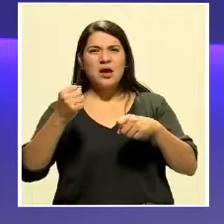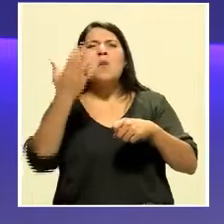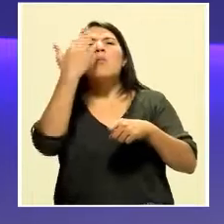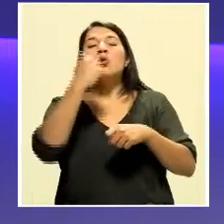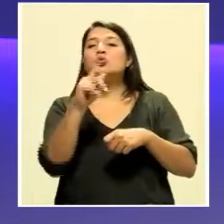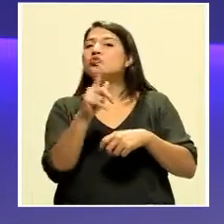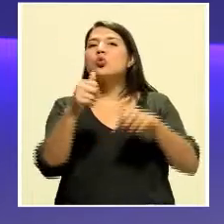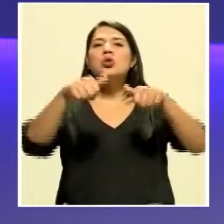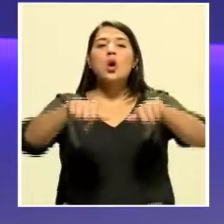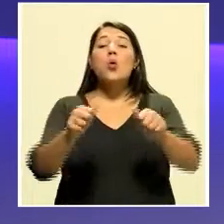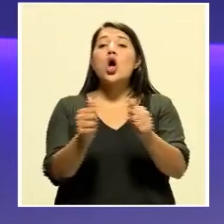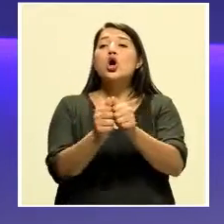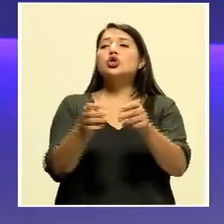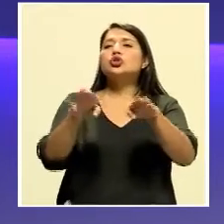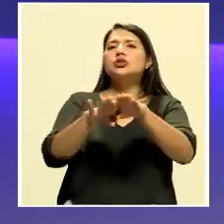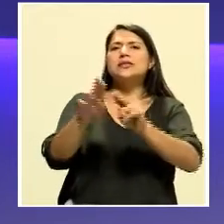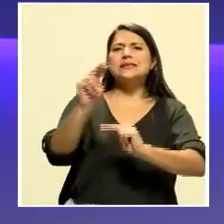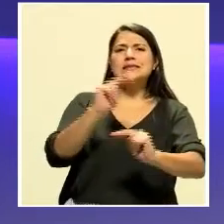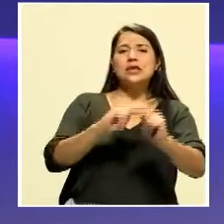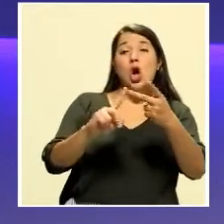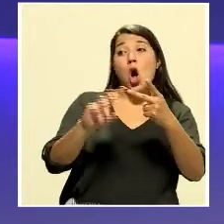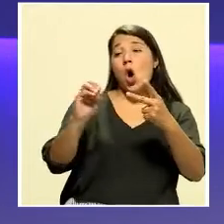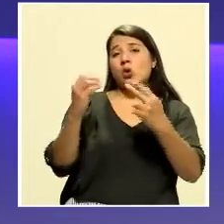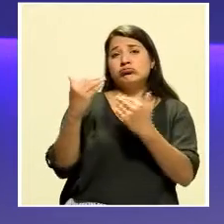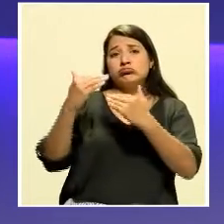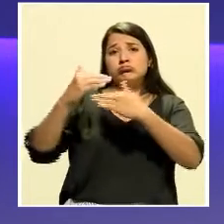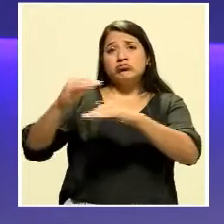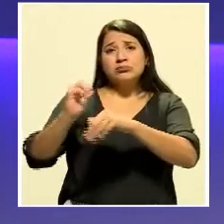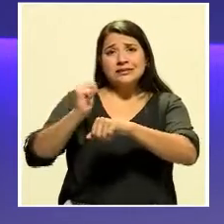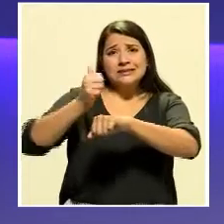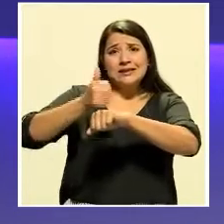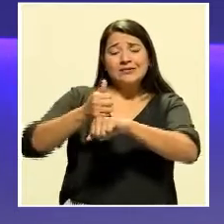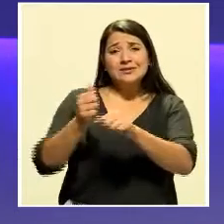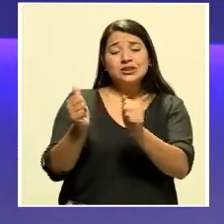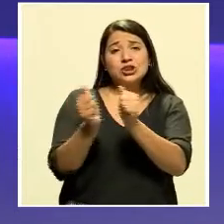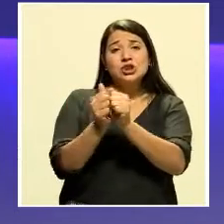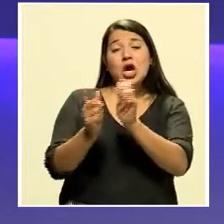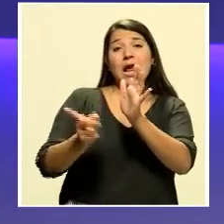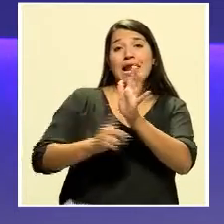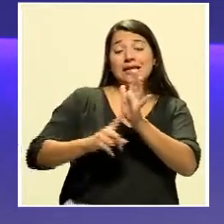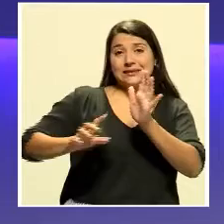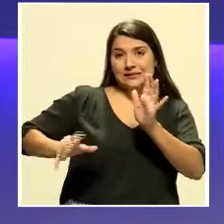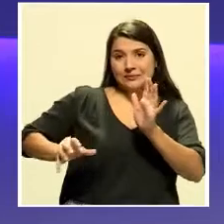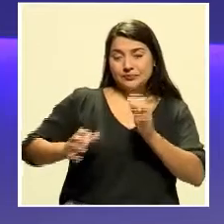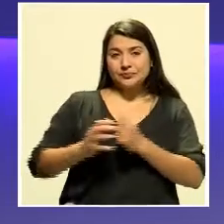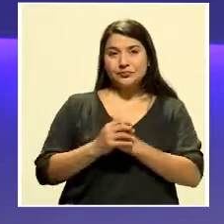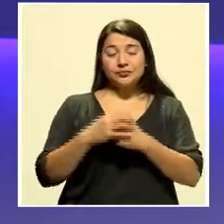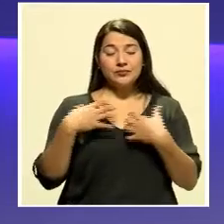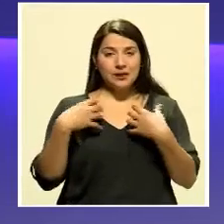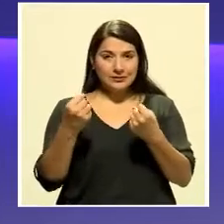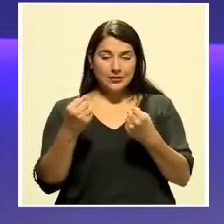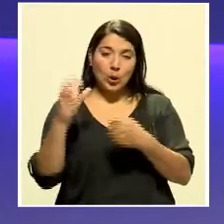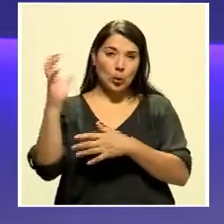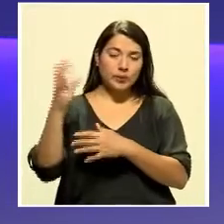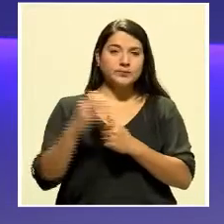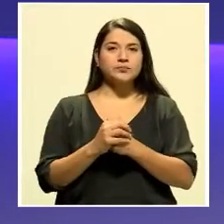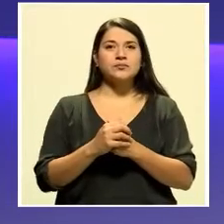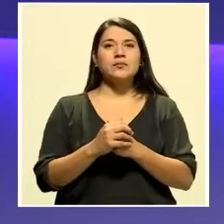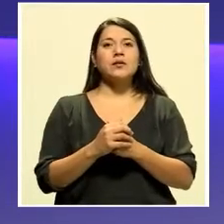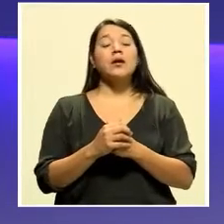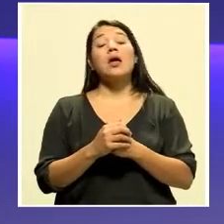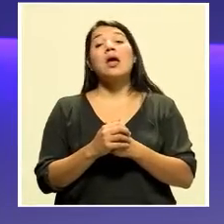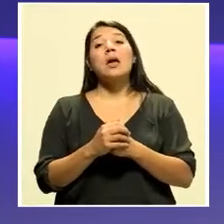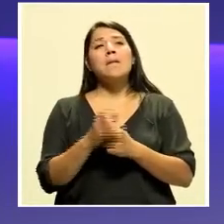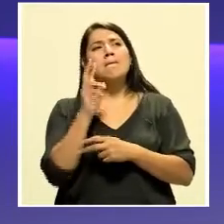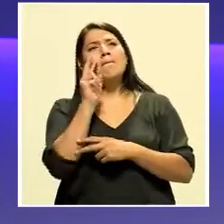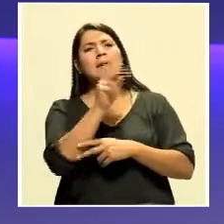y las restricciones que les imponen las alertas sanitarias. Escuchar al doctor Salas